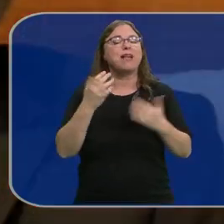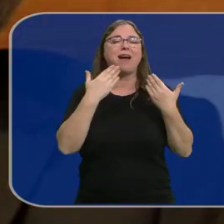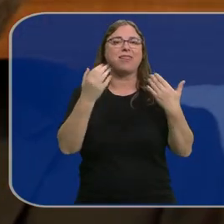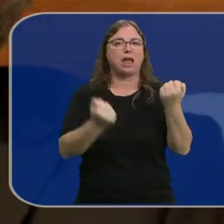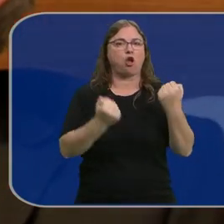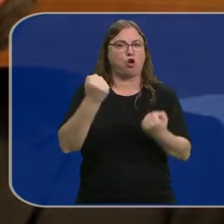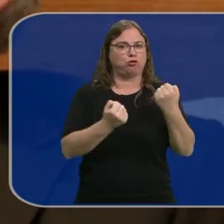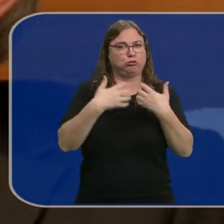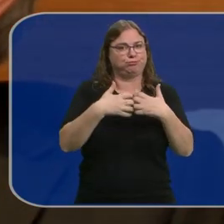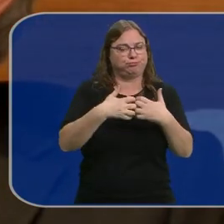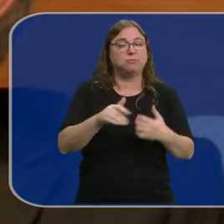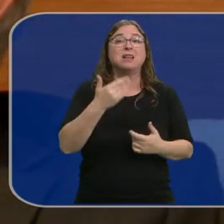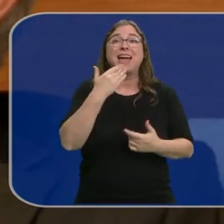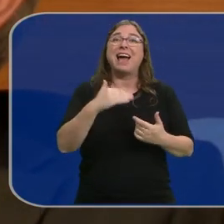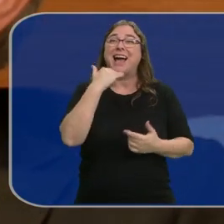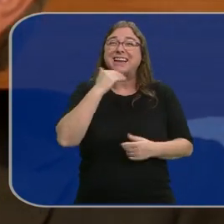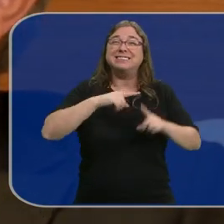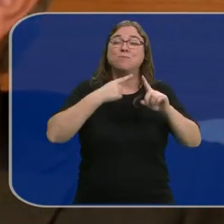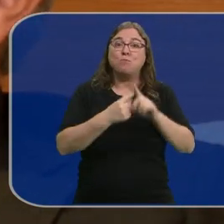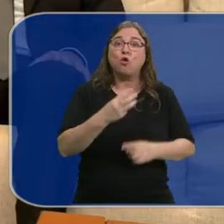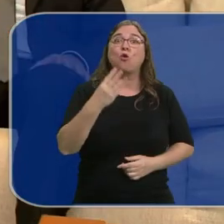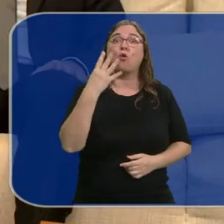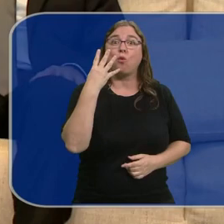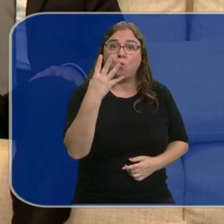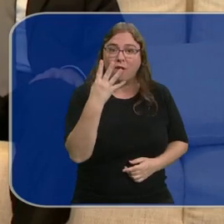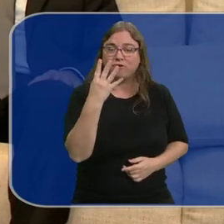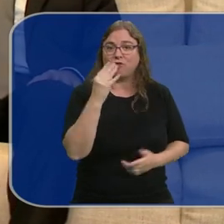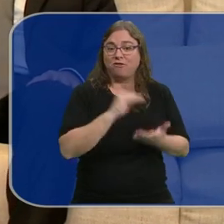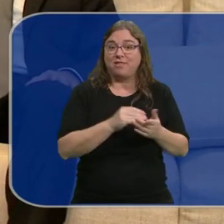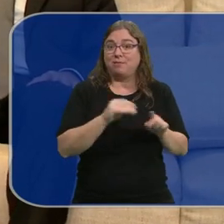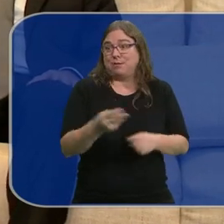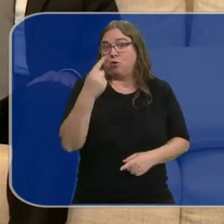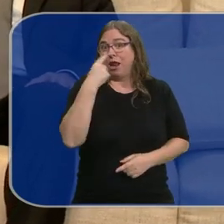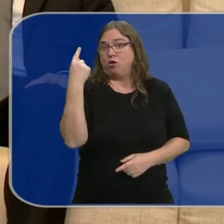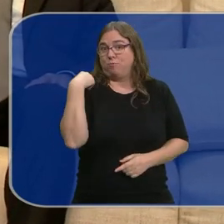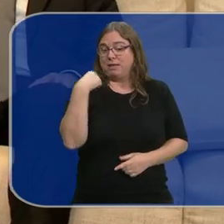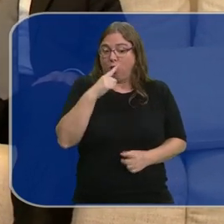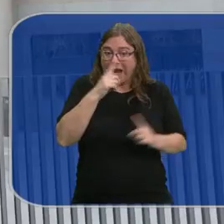automoción. Esta cifra casi multiplica por cuatro lo vendido en el mismo periodo de 2022.